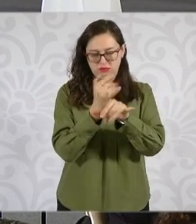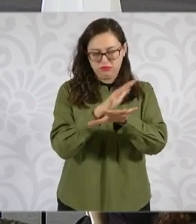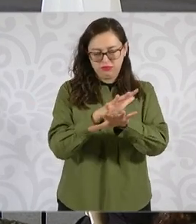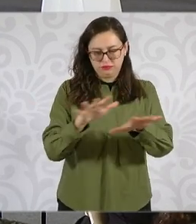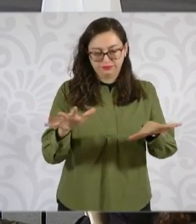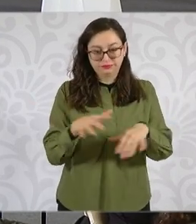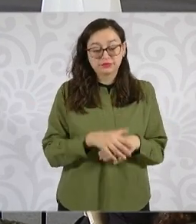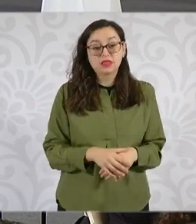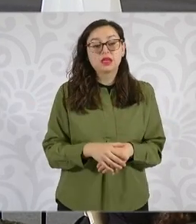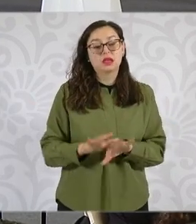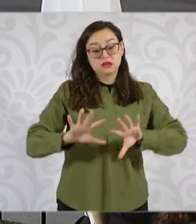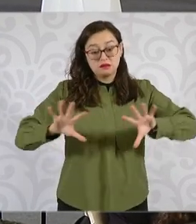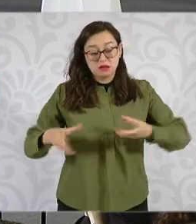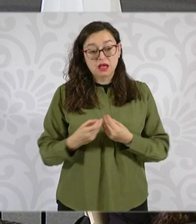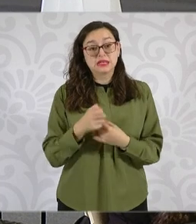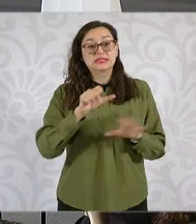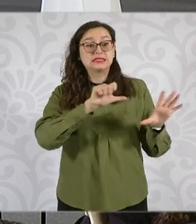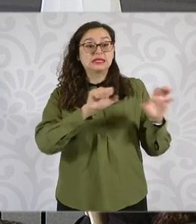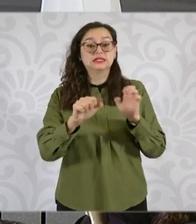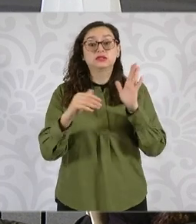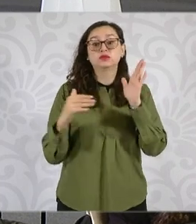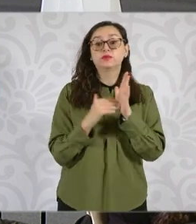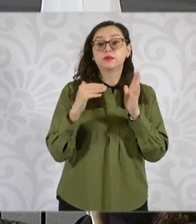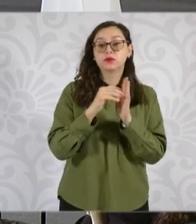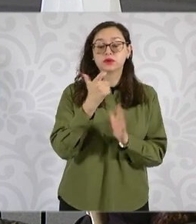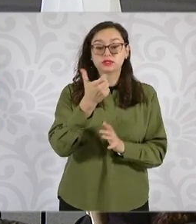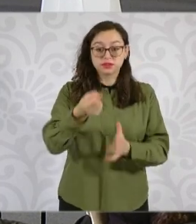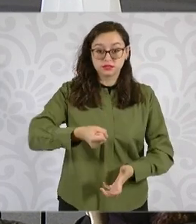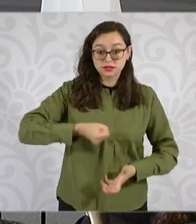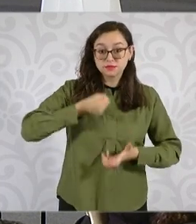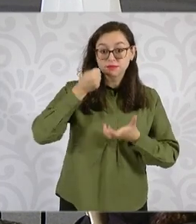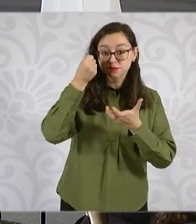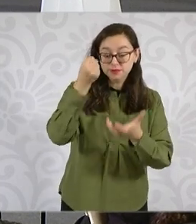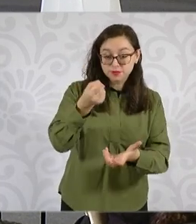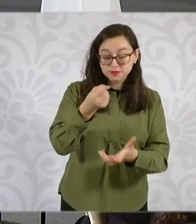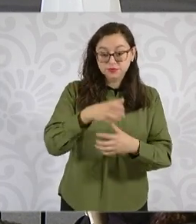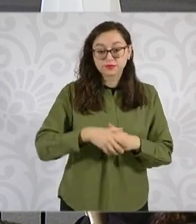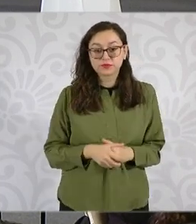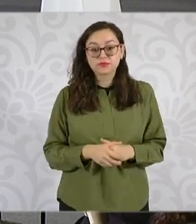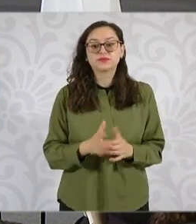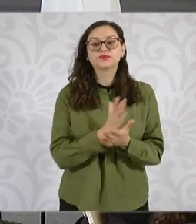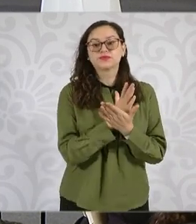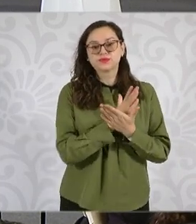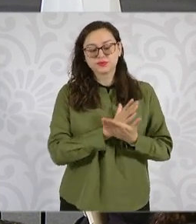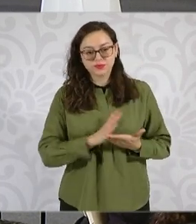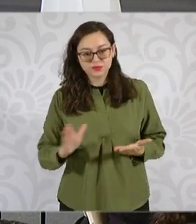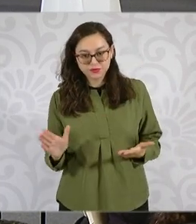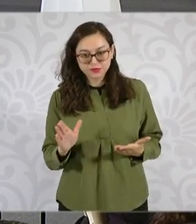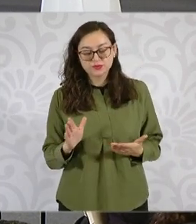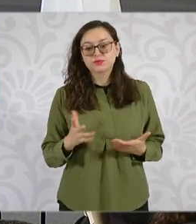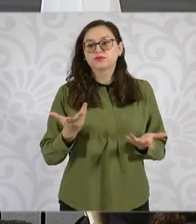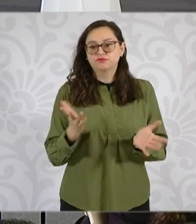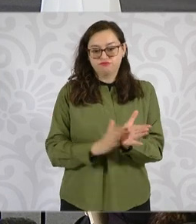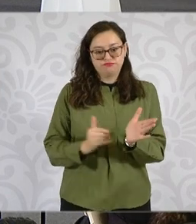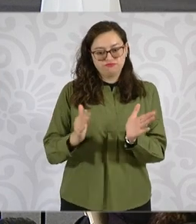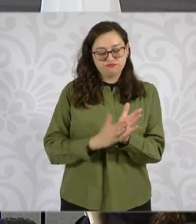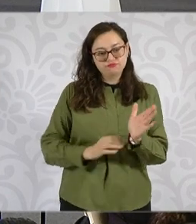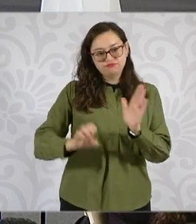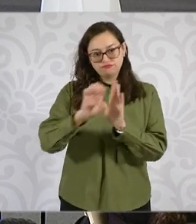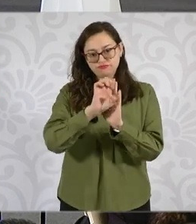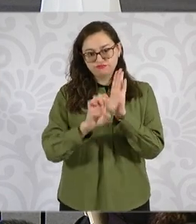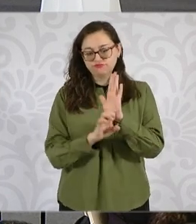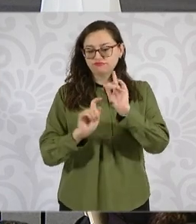a los 600 mil millones de pesos. Adicionalmente, un programa de escrituración de